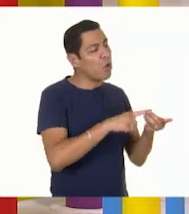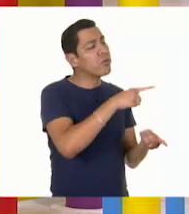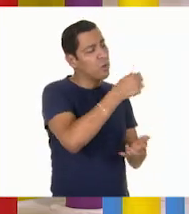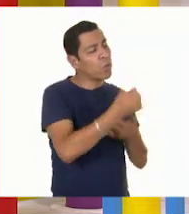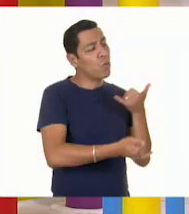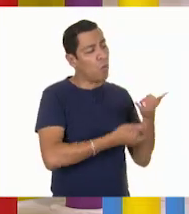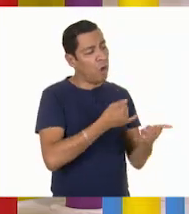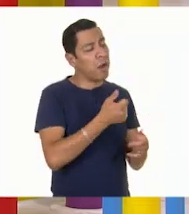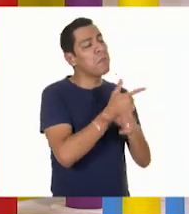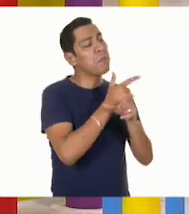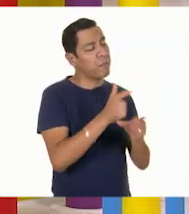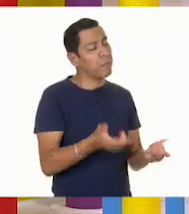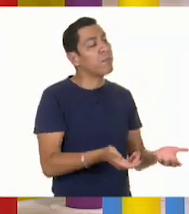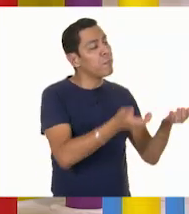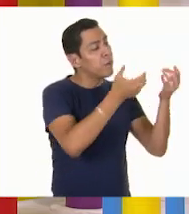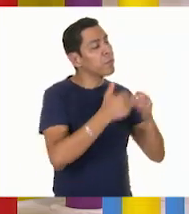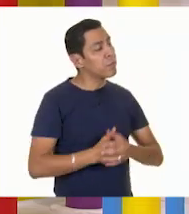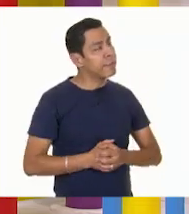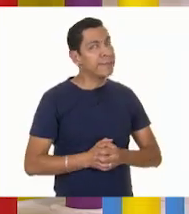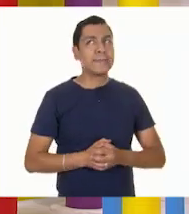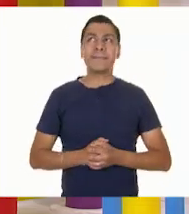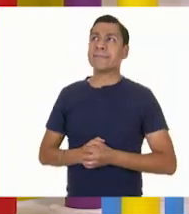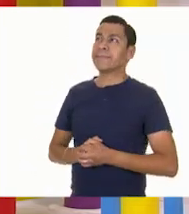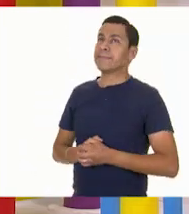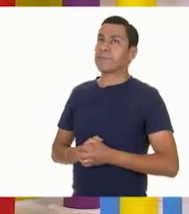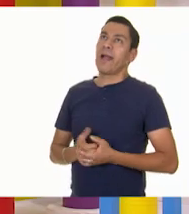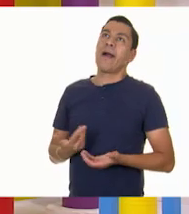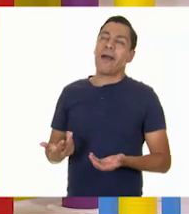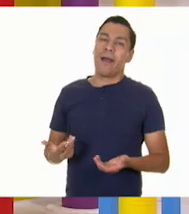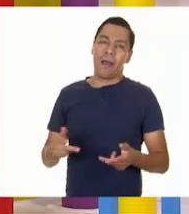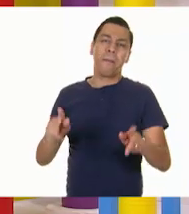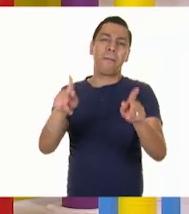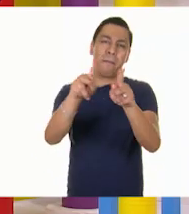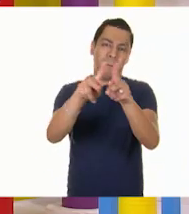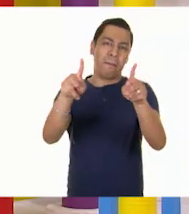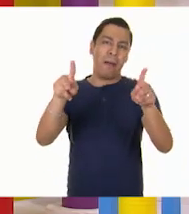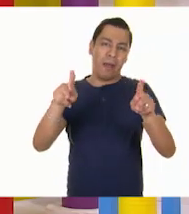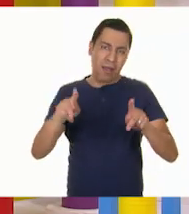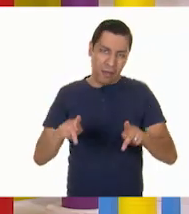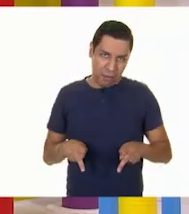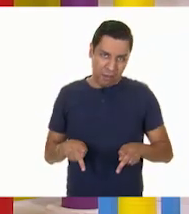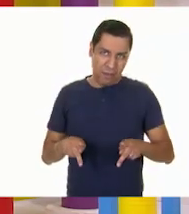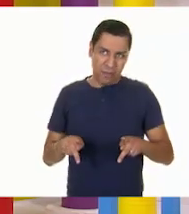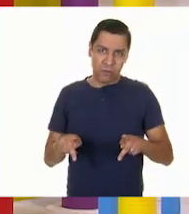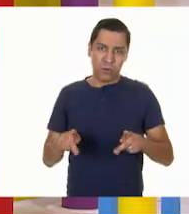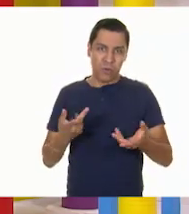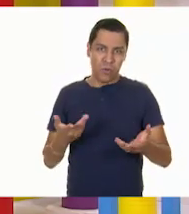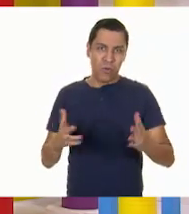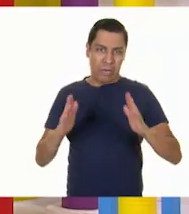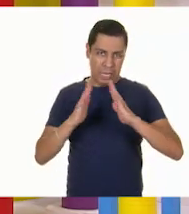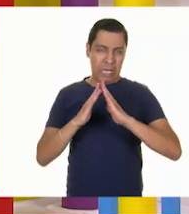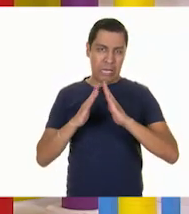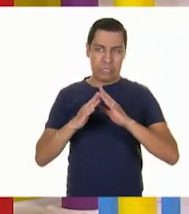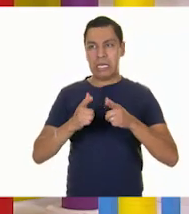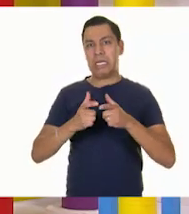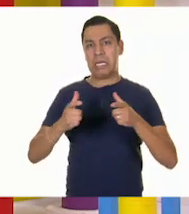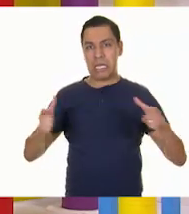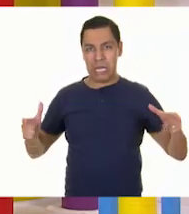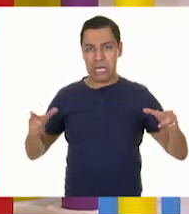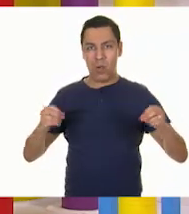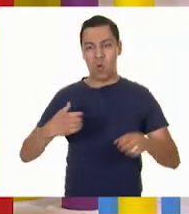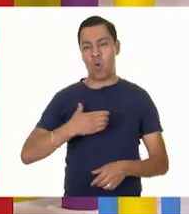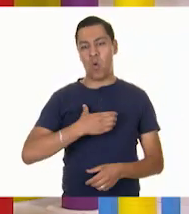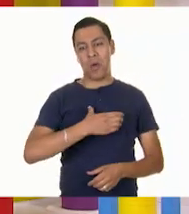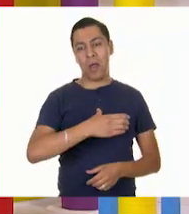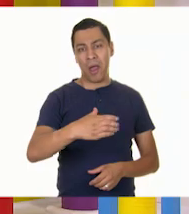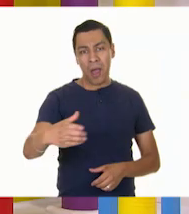Bueno, podríamos jugar, por ejemplo, en el patio de la casa de mis abuelos, que es un patio muy grande, o en un campito de fútbol